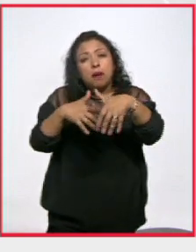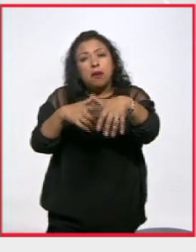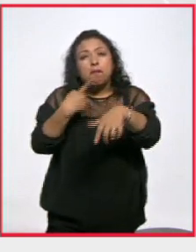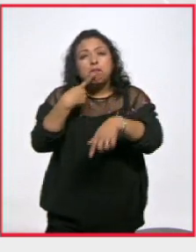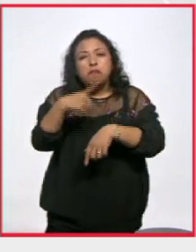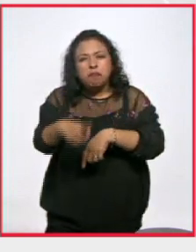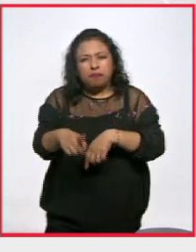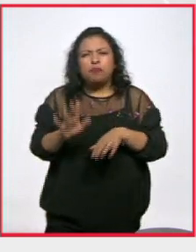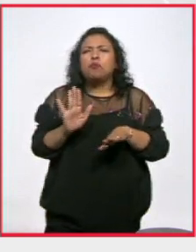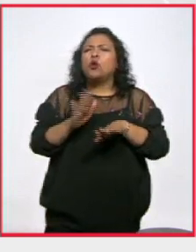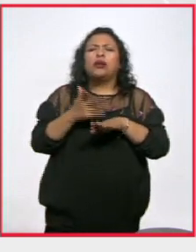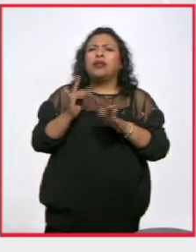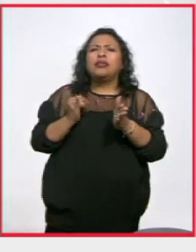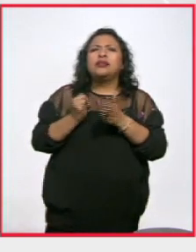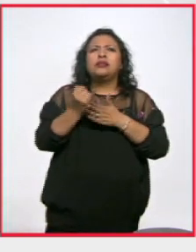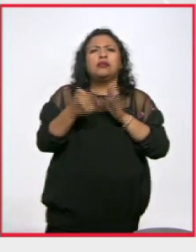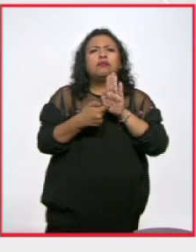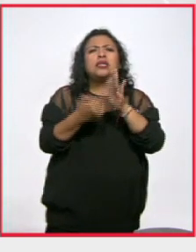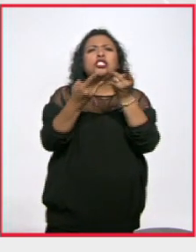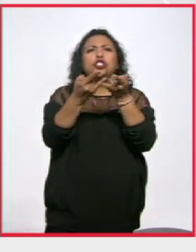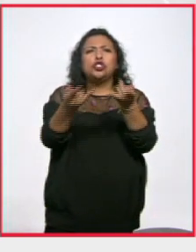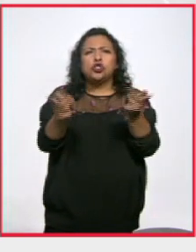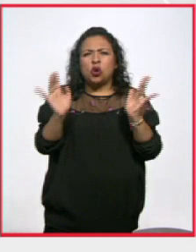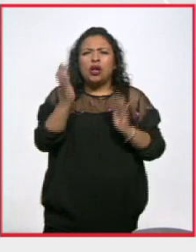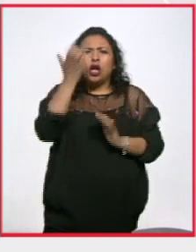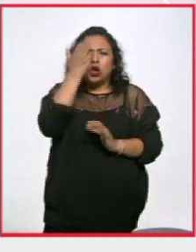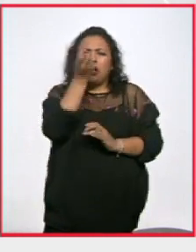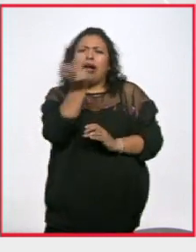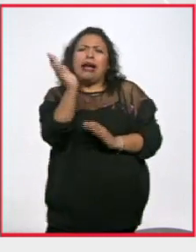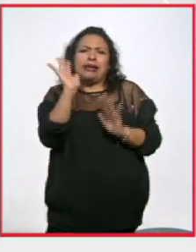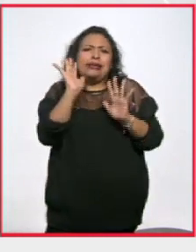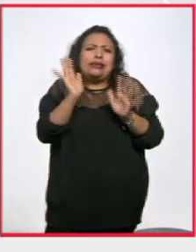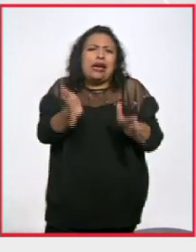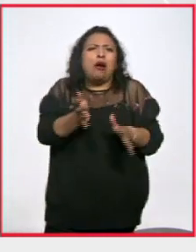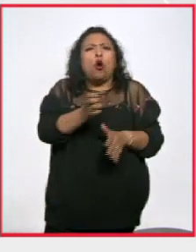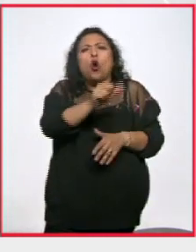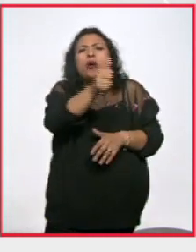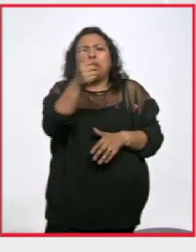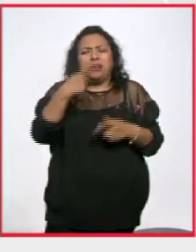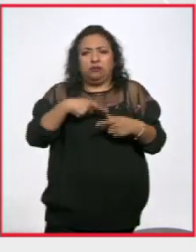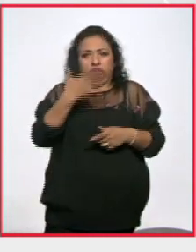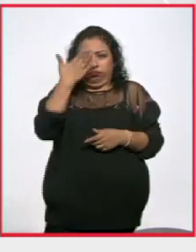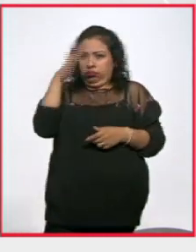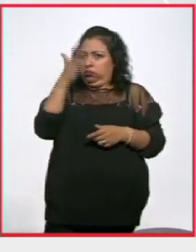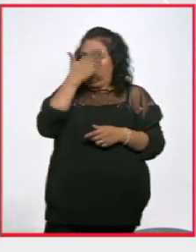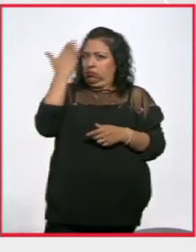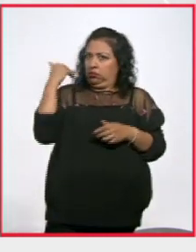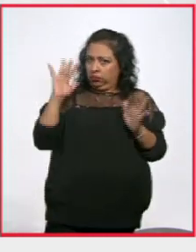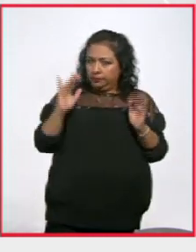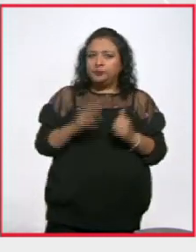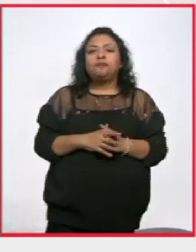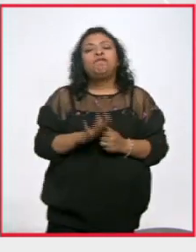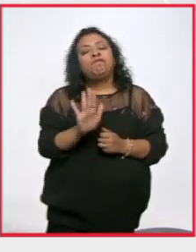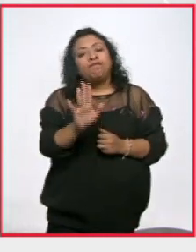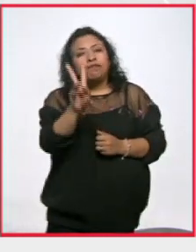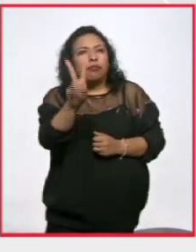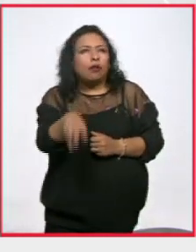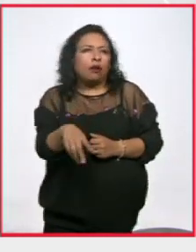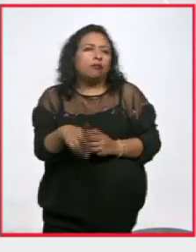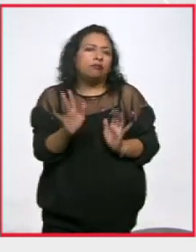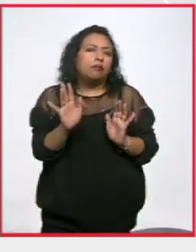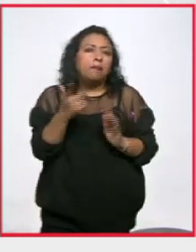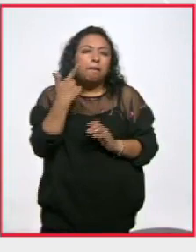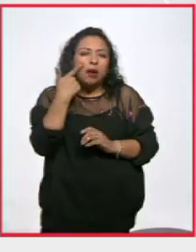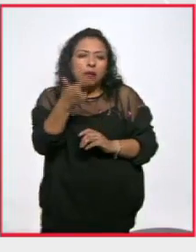porque de pronto decidiste contar esta historia que es conocida por algunos pero muchísimas personas también la desconocen lo que pasa es es muy común